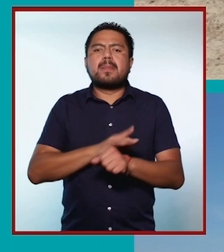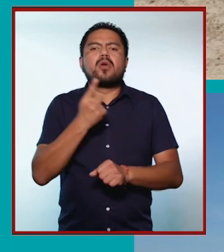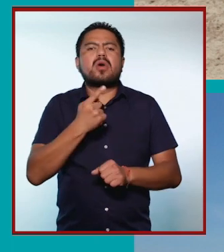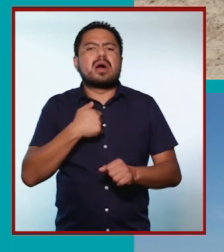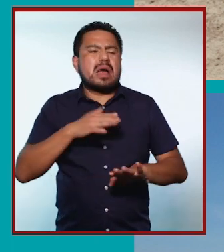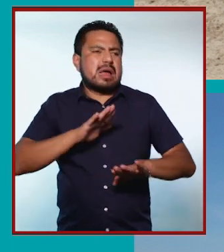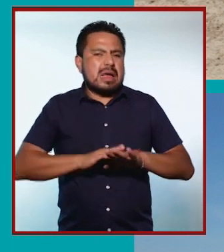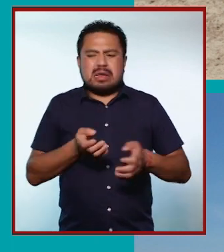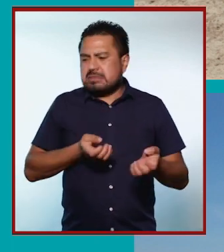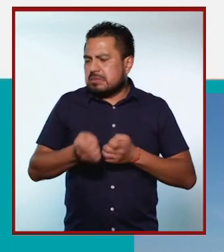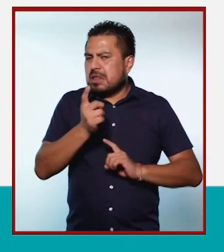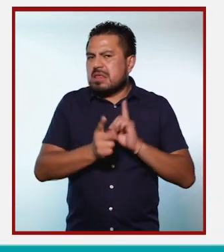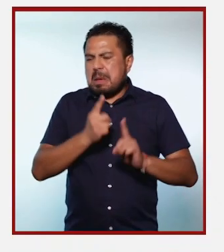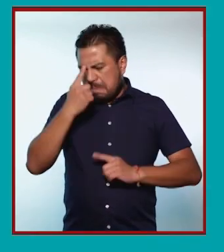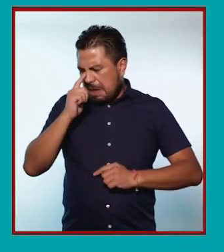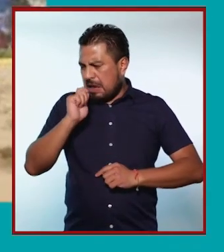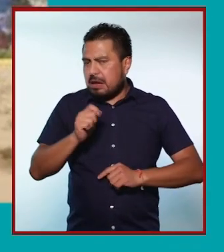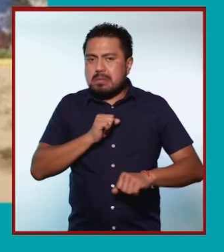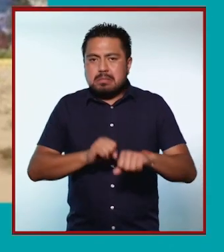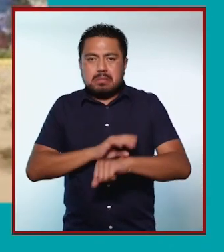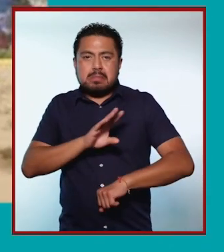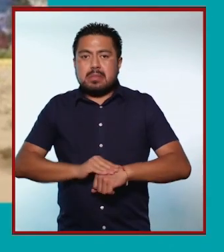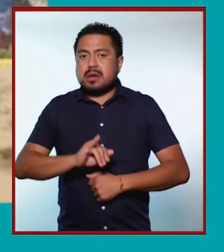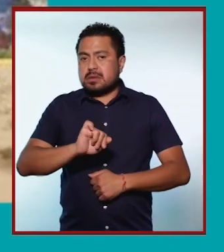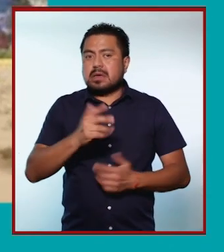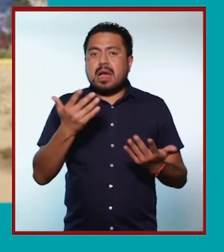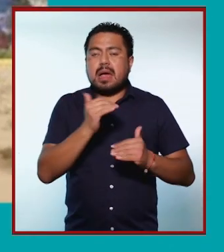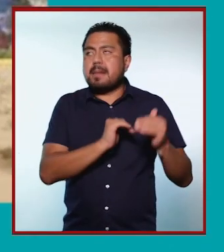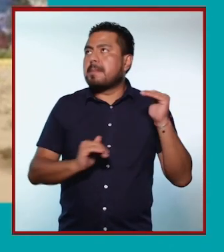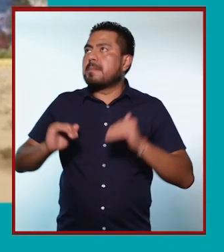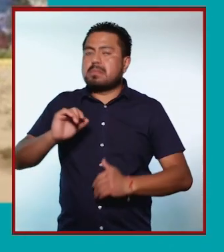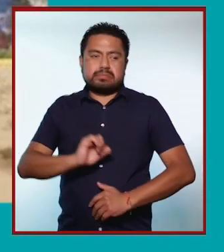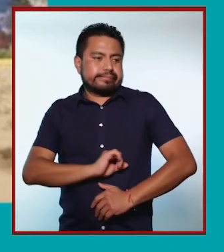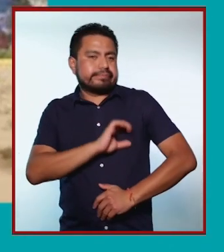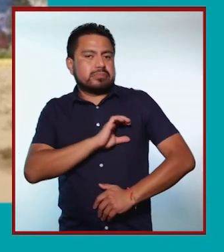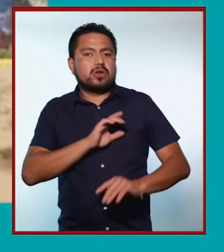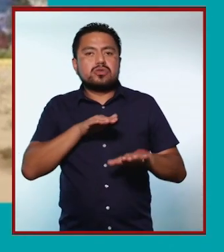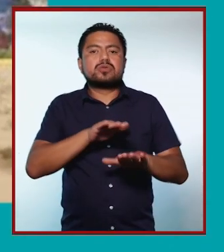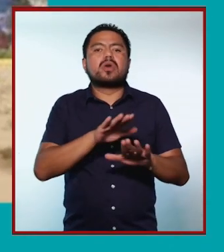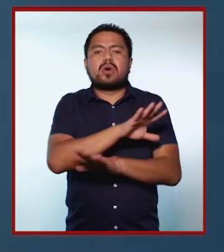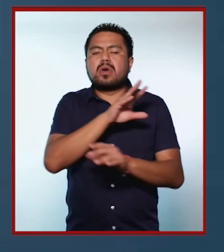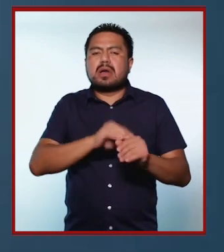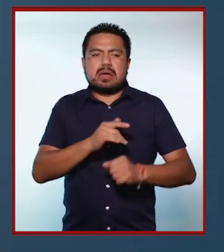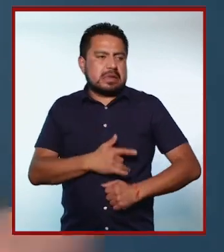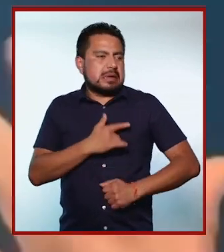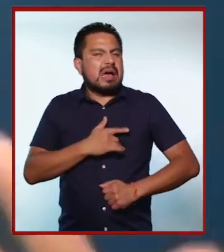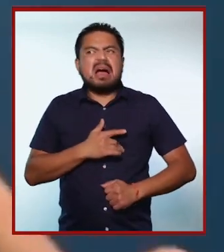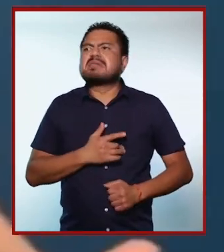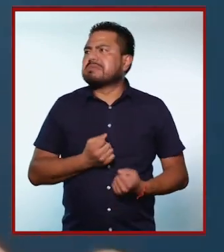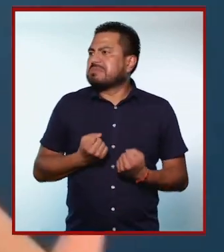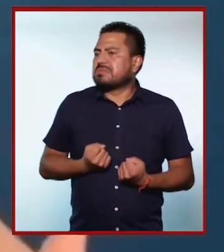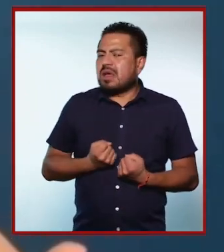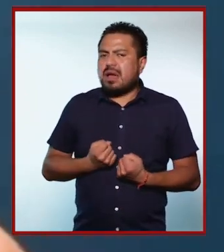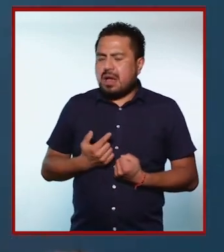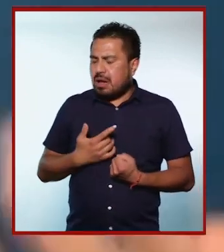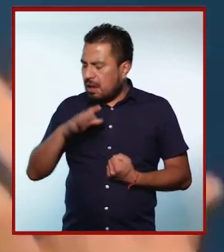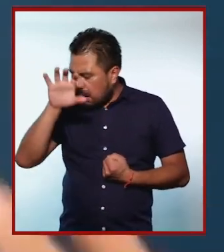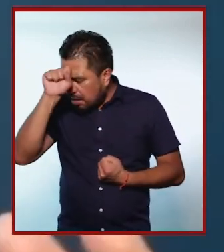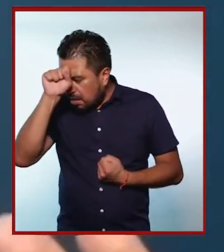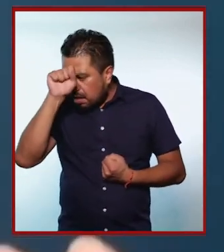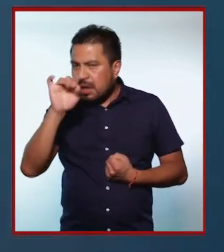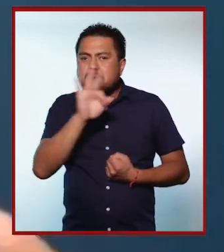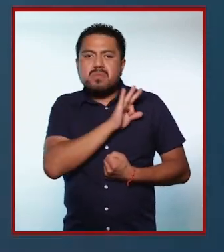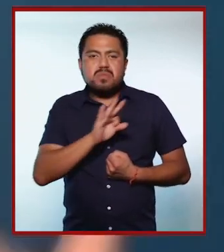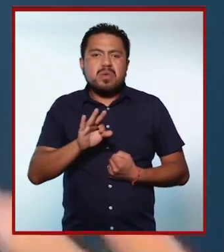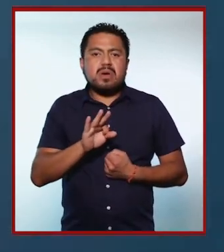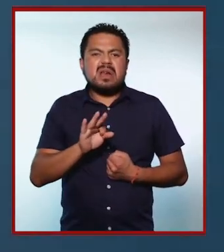de por qué estaba practicando el deporte y para qué, sí me permitió elevar mi autoestima, sobre todo, y créérmela, ¿no? Que me cayera el